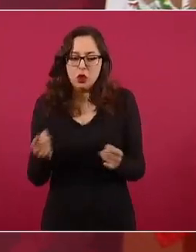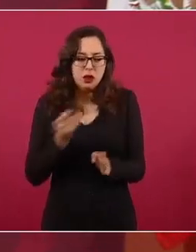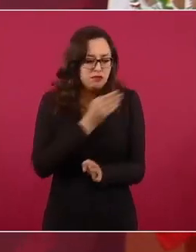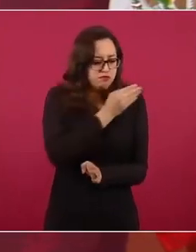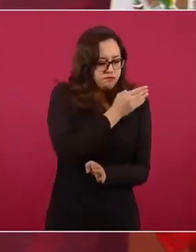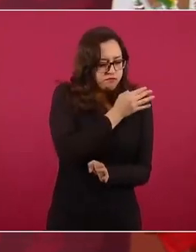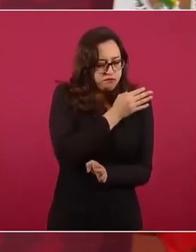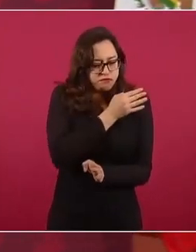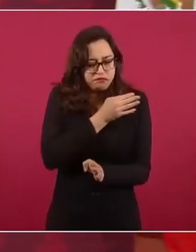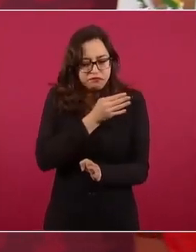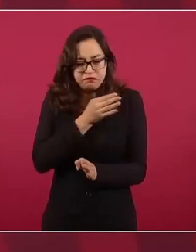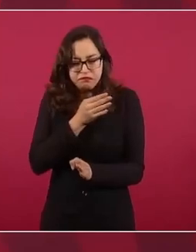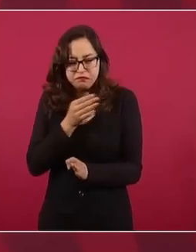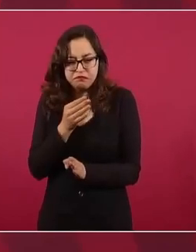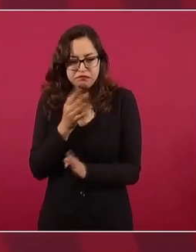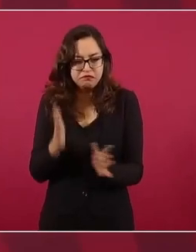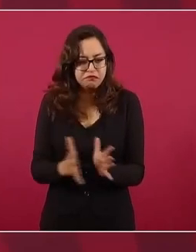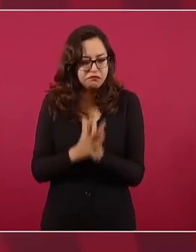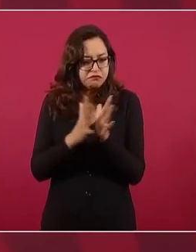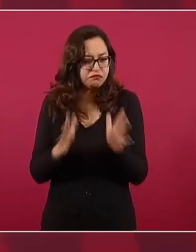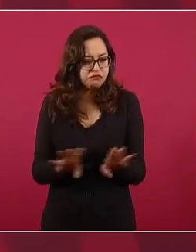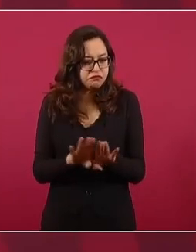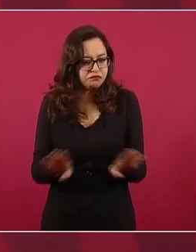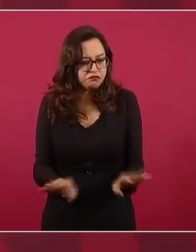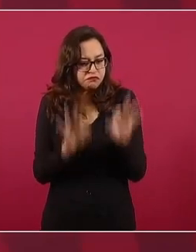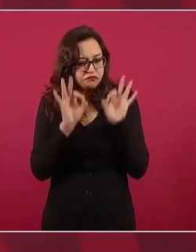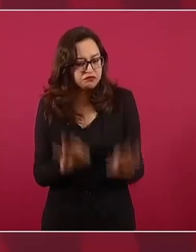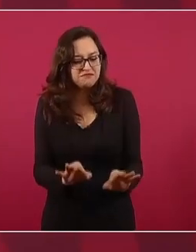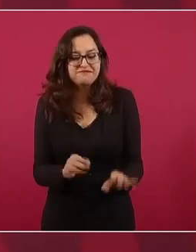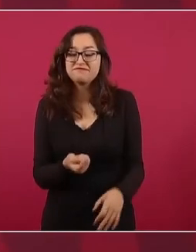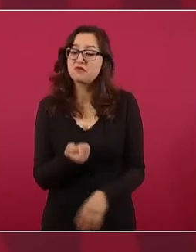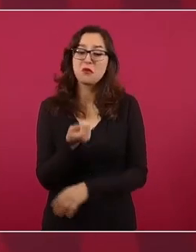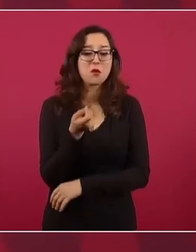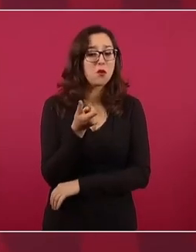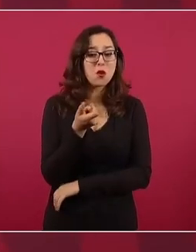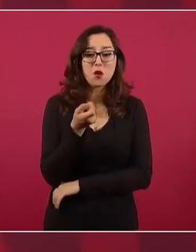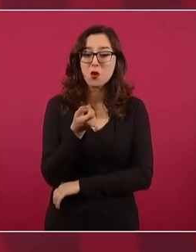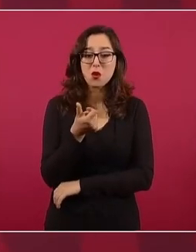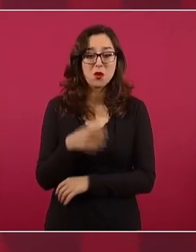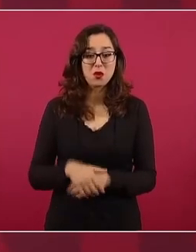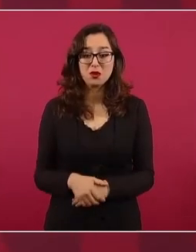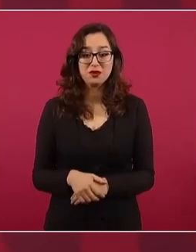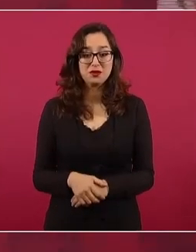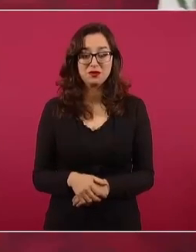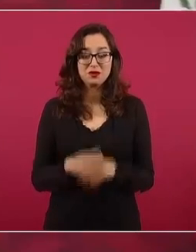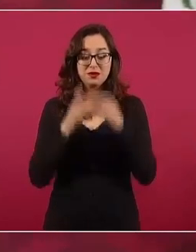periodos democráticos. Si estamos hablando de